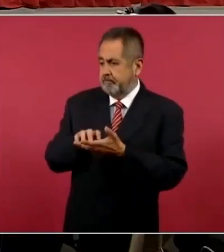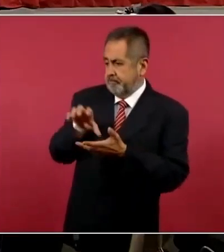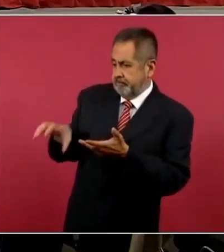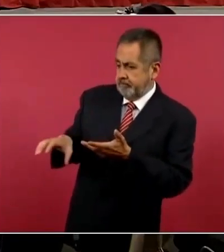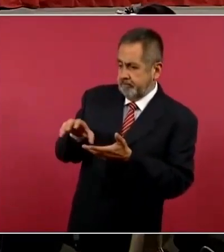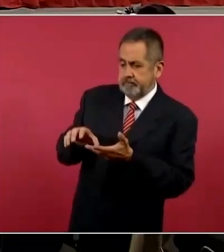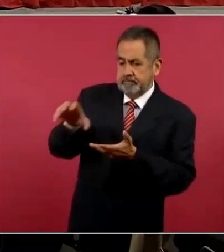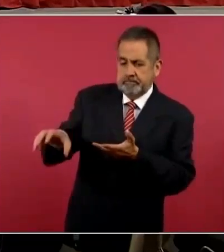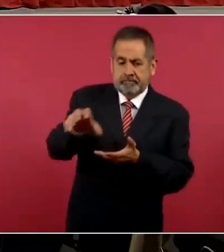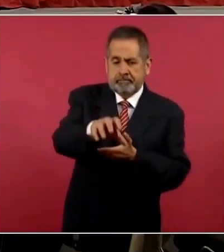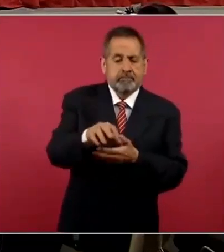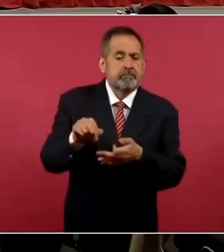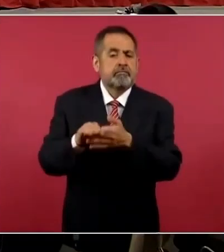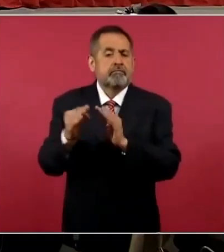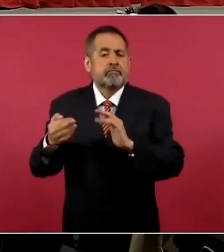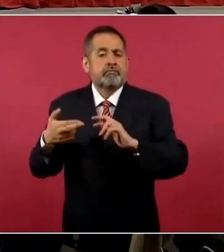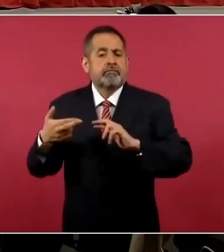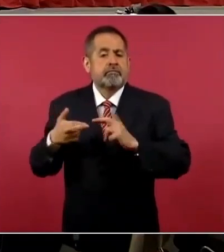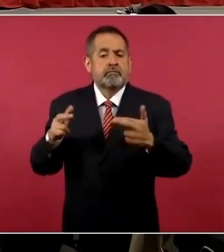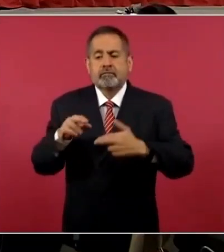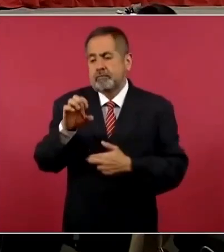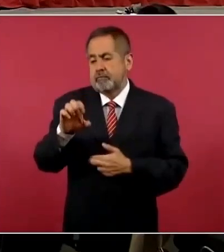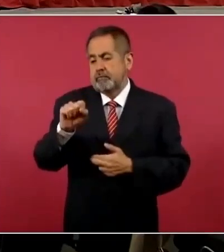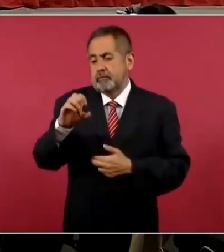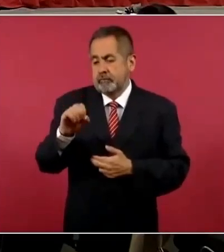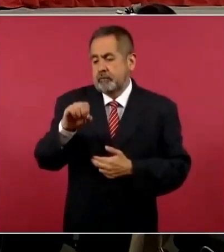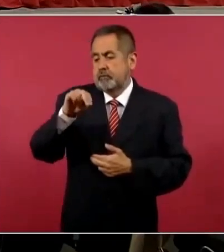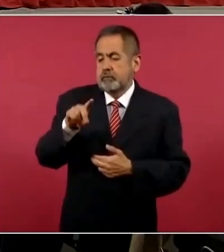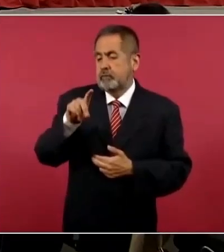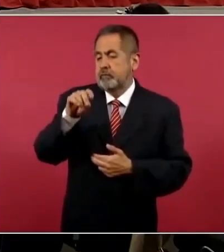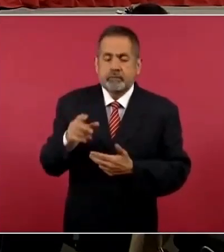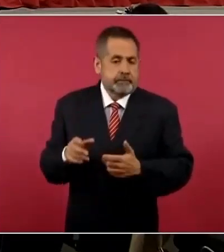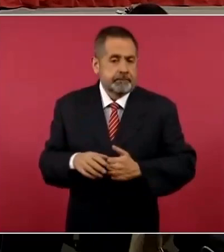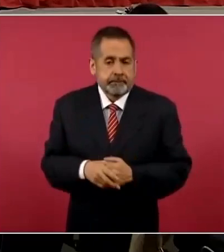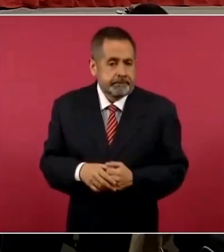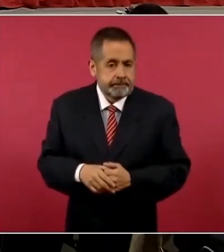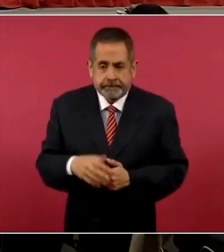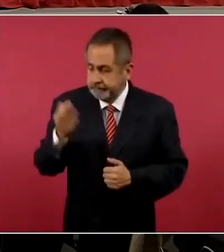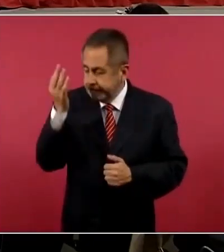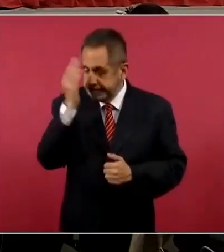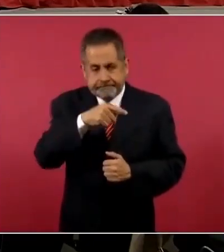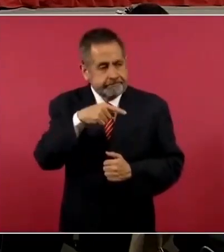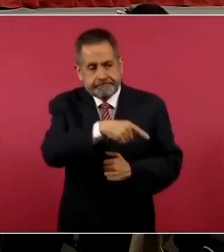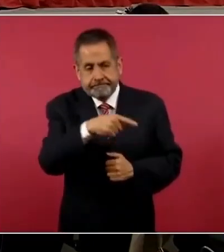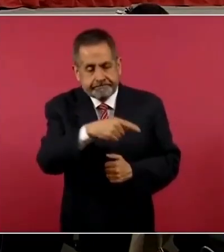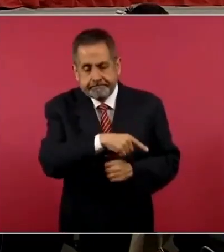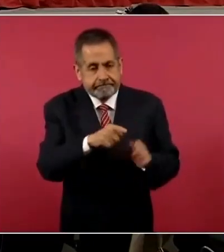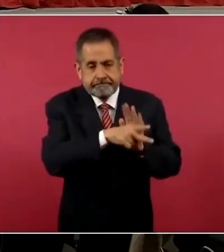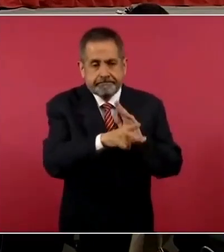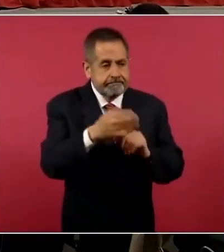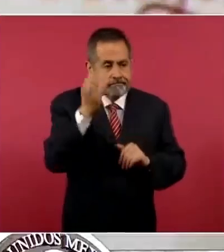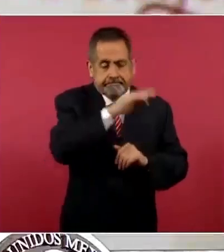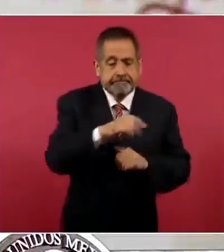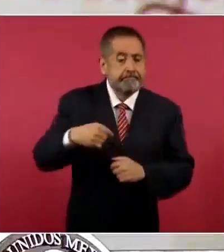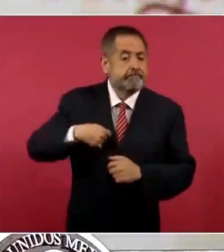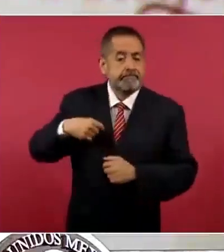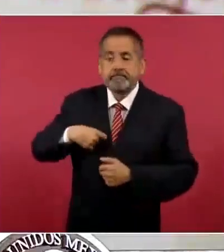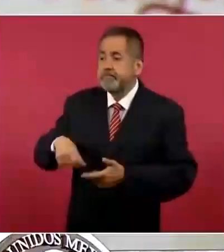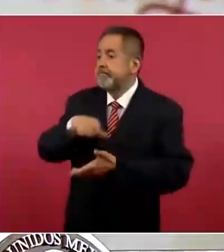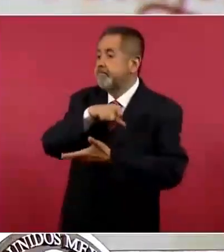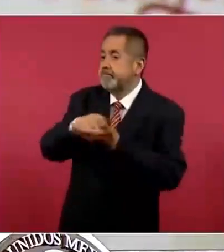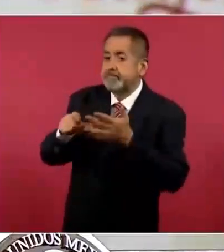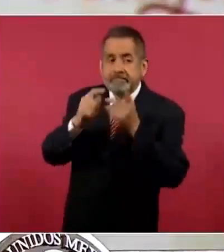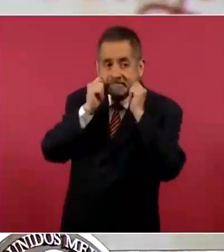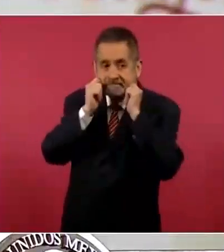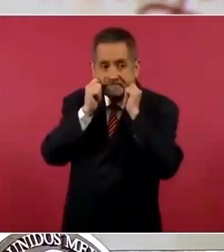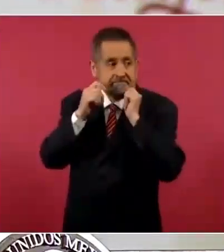del río Escondido, en Coahuila. Es falso que, como asegura el periódico Reforma, la adquisición de carbón se hizo